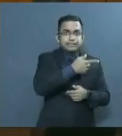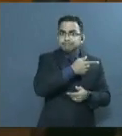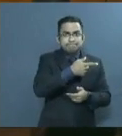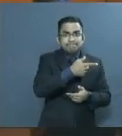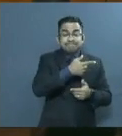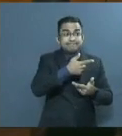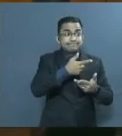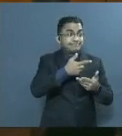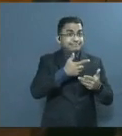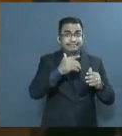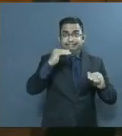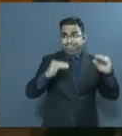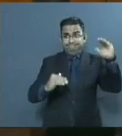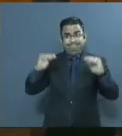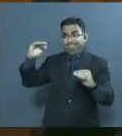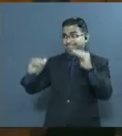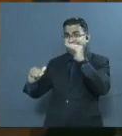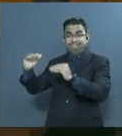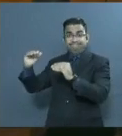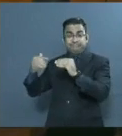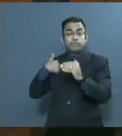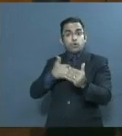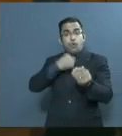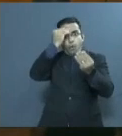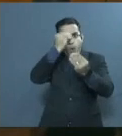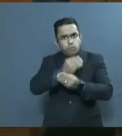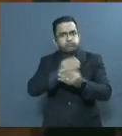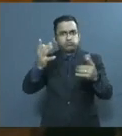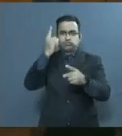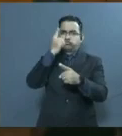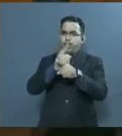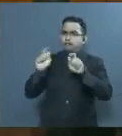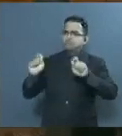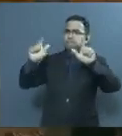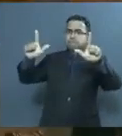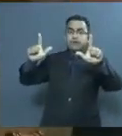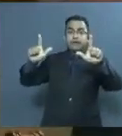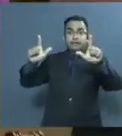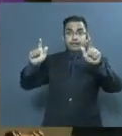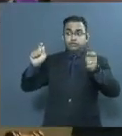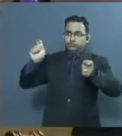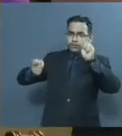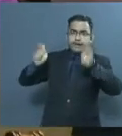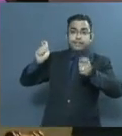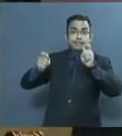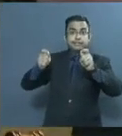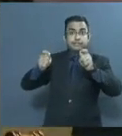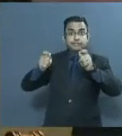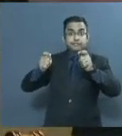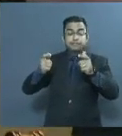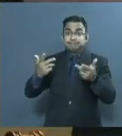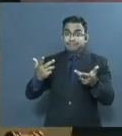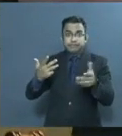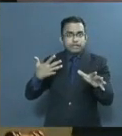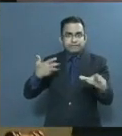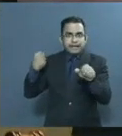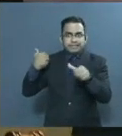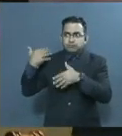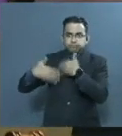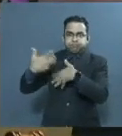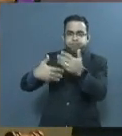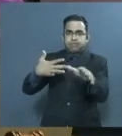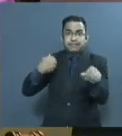No siempre logramos informar y comunicar adecuadamente los cambios que se producían con la velocidad y